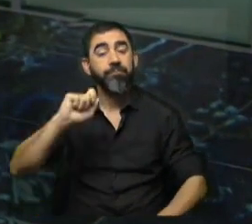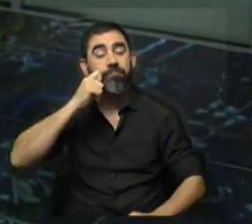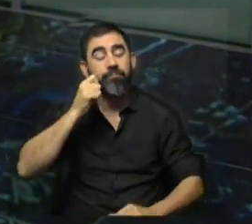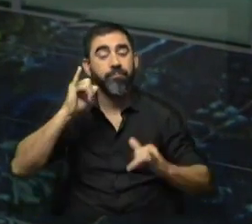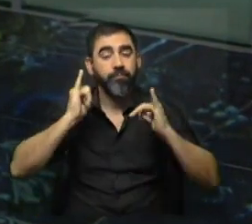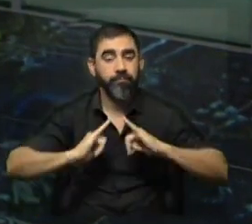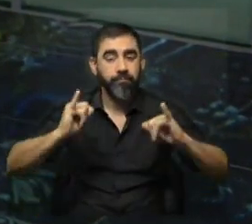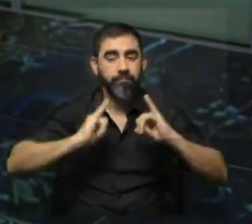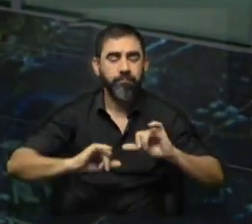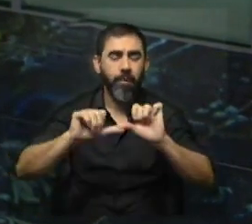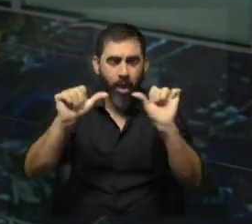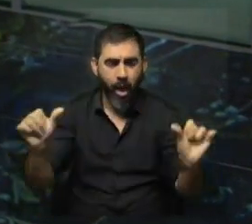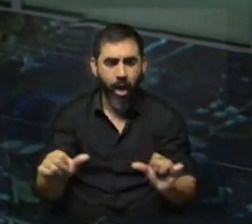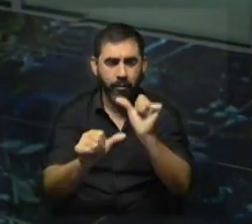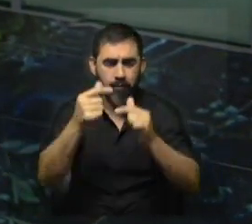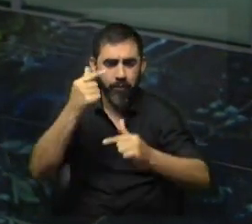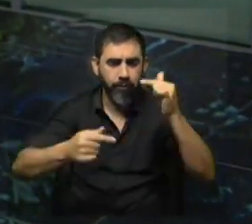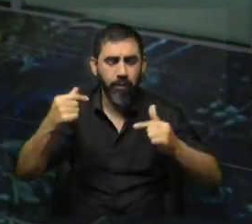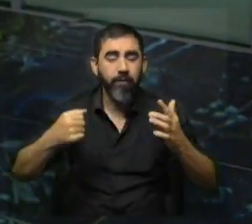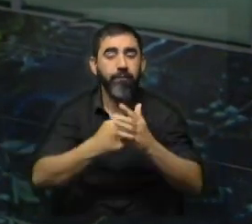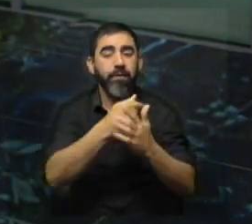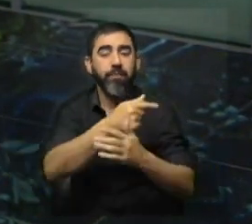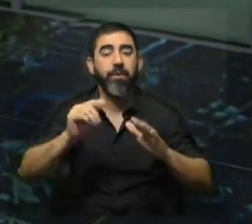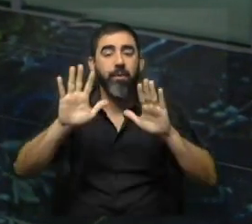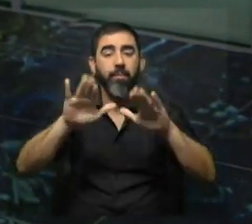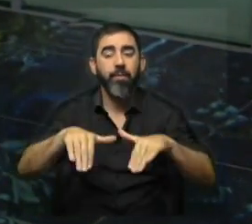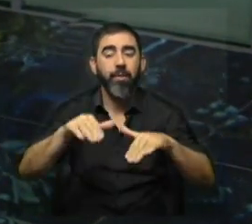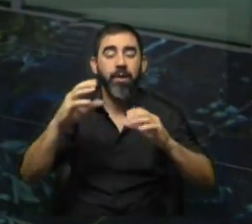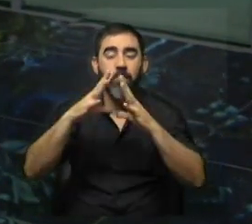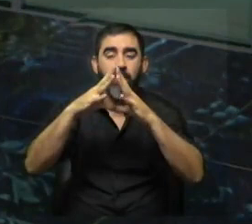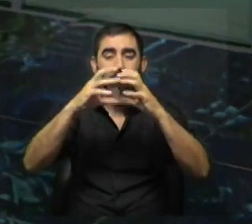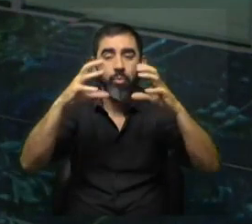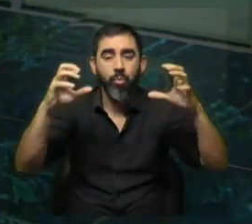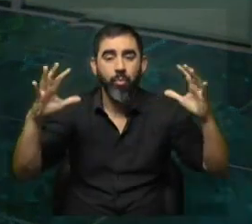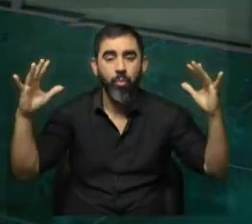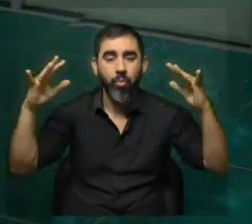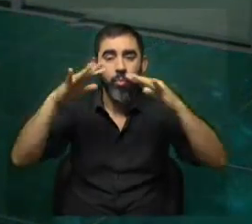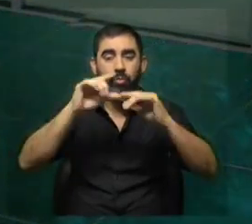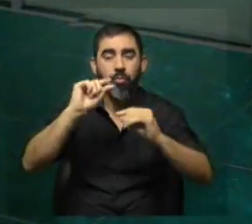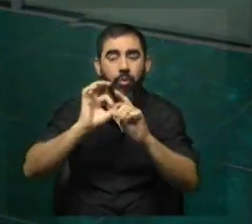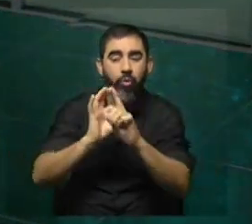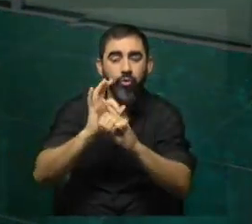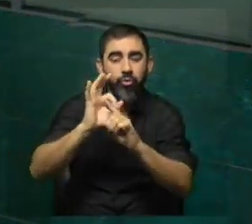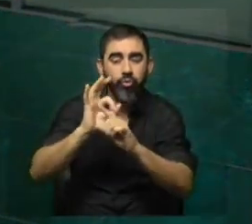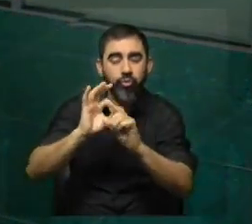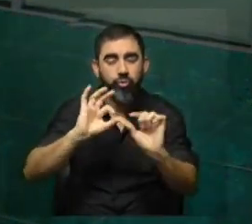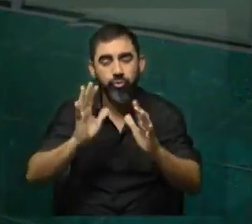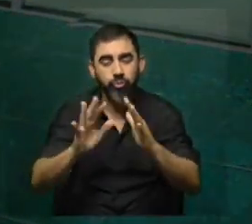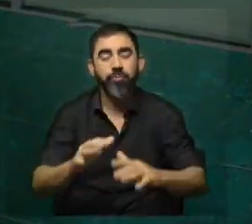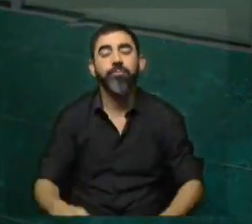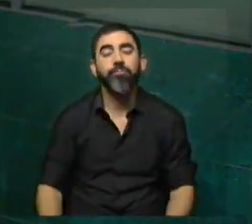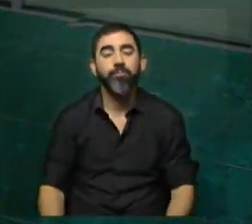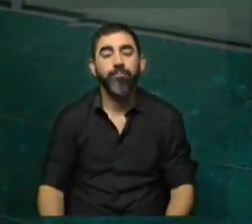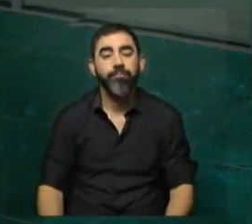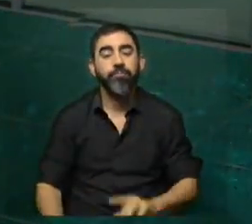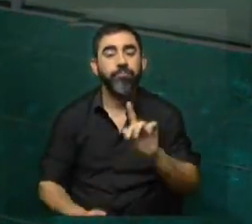recorrer, hay un montón de actividades en este nuevo fin de semana del Patrimonio. El cielo estará nuboso y algo nuboso, con un solcito haciendo fuerza allí para este fin de semana.